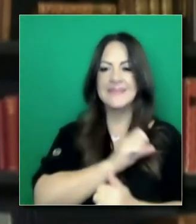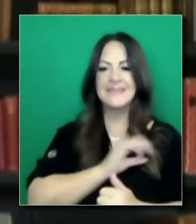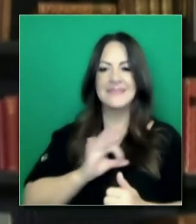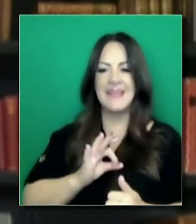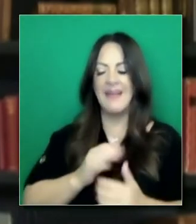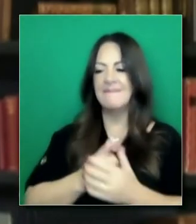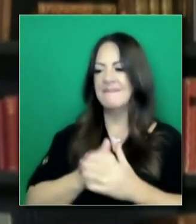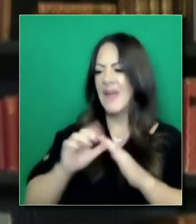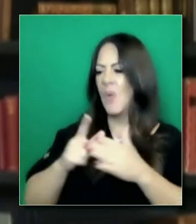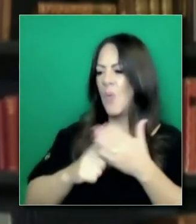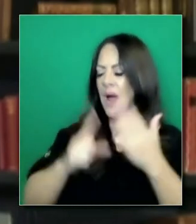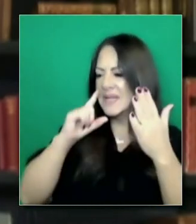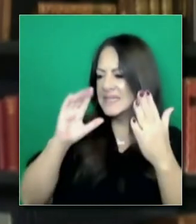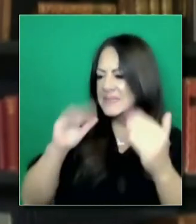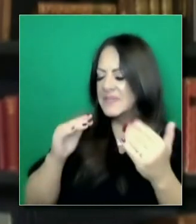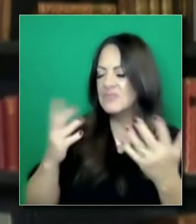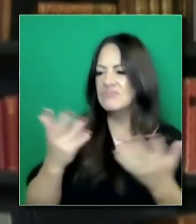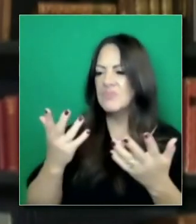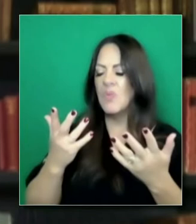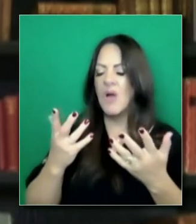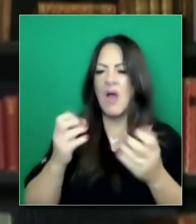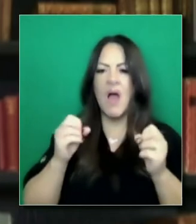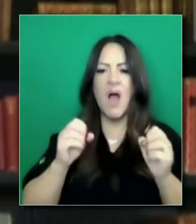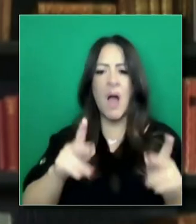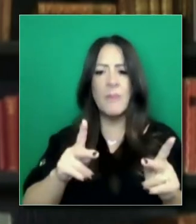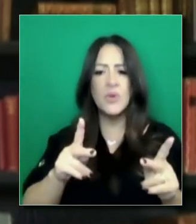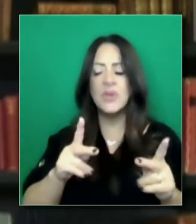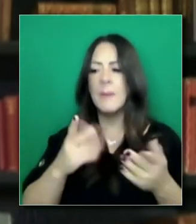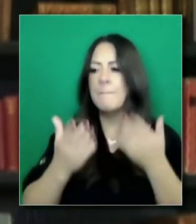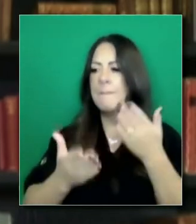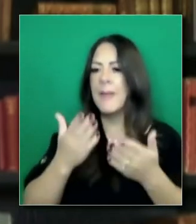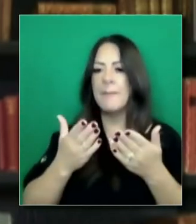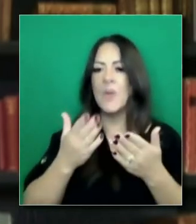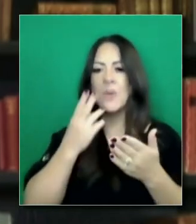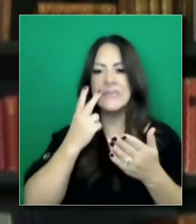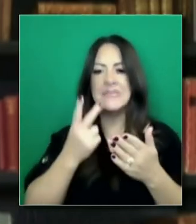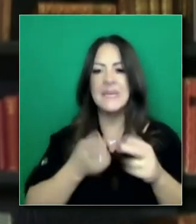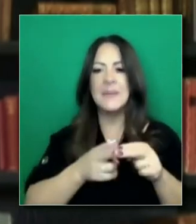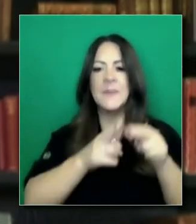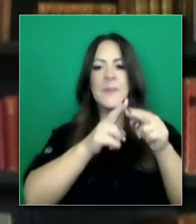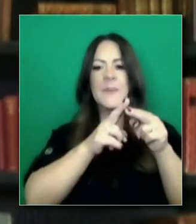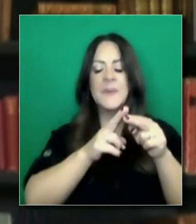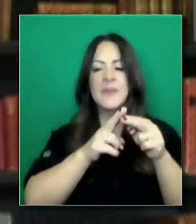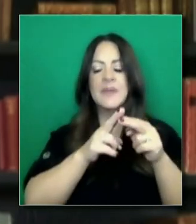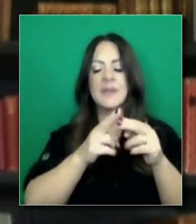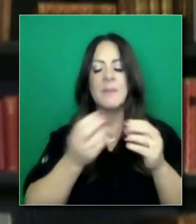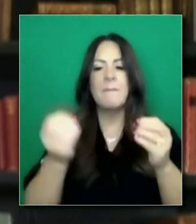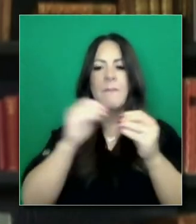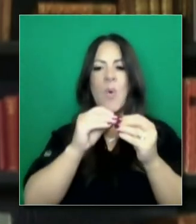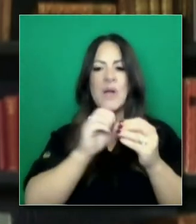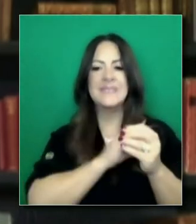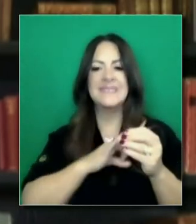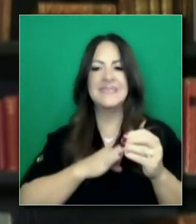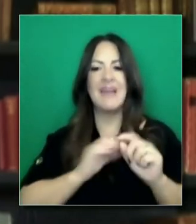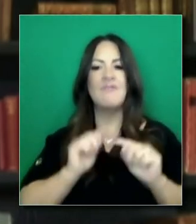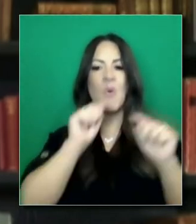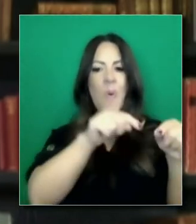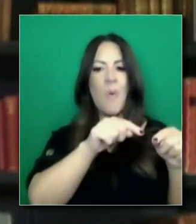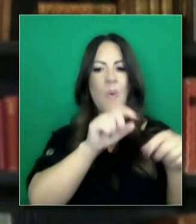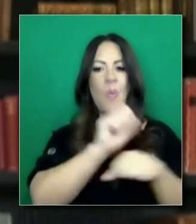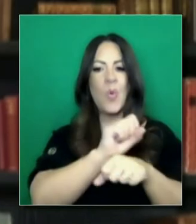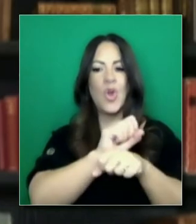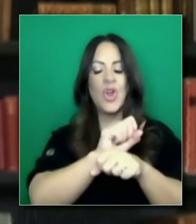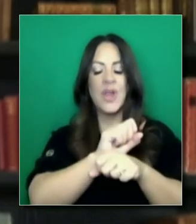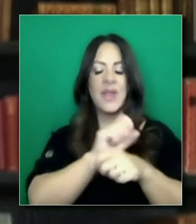particularmente en cuanto a expectativas de oportunidades de ver aumentos modestos en la primera semana de enero, de donde